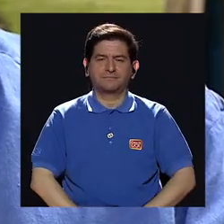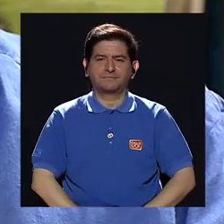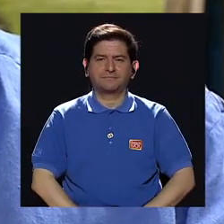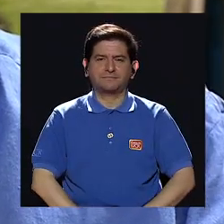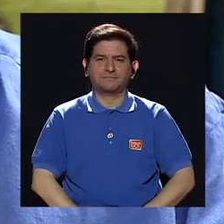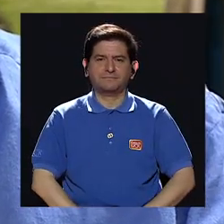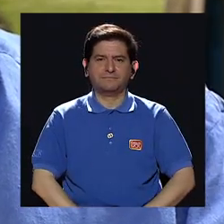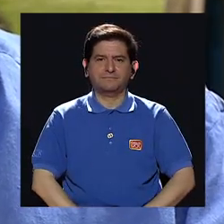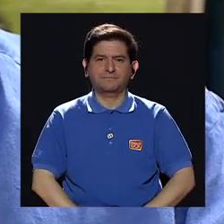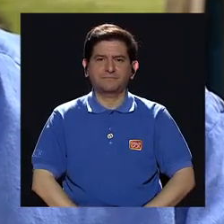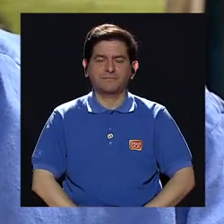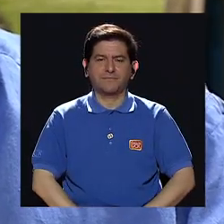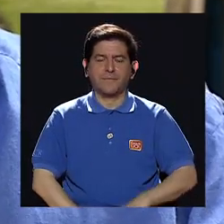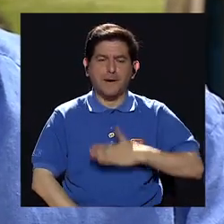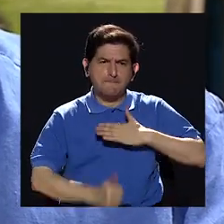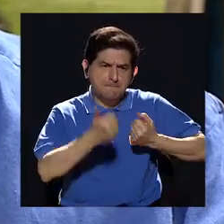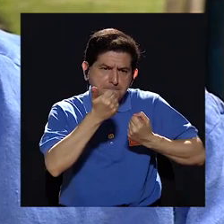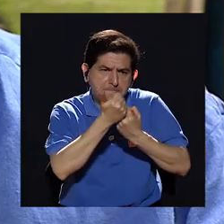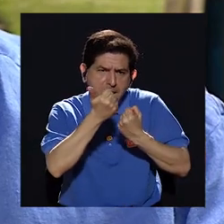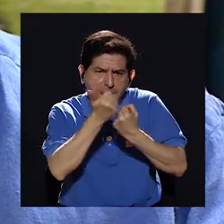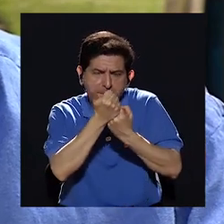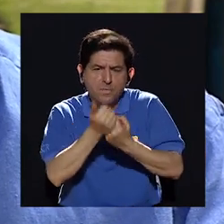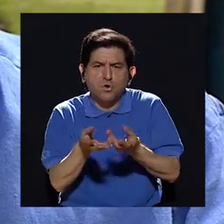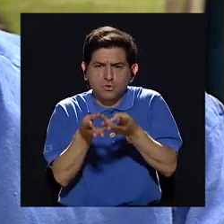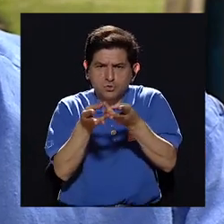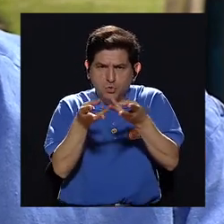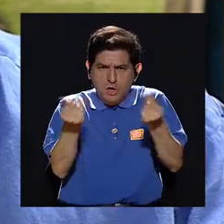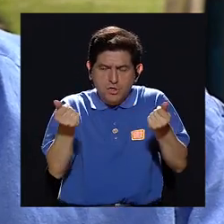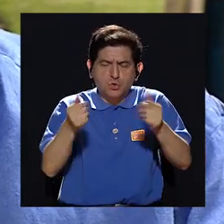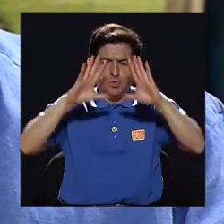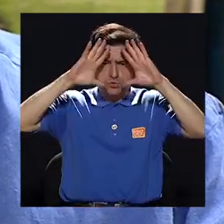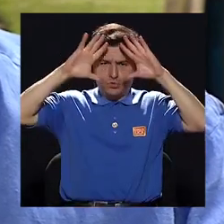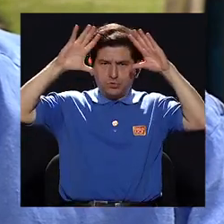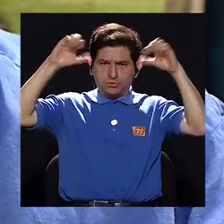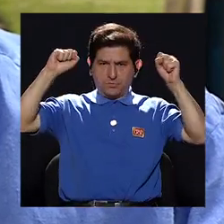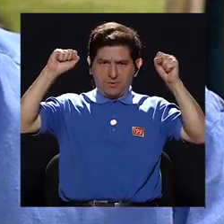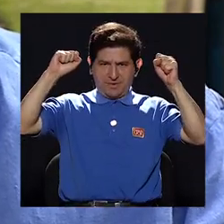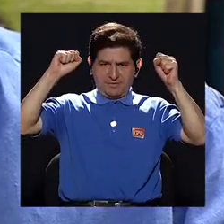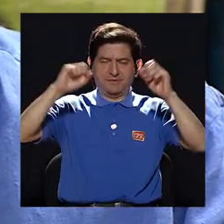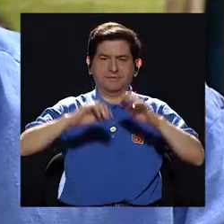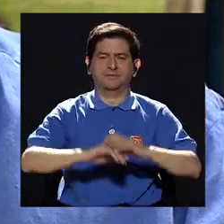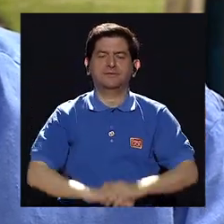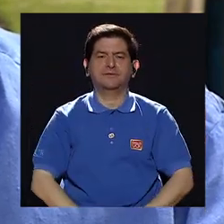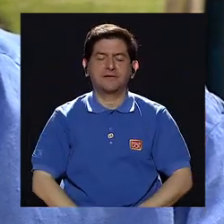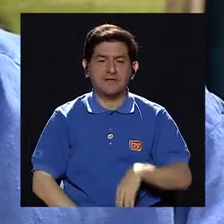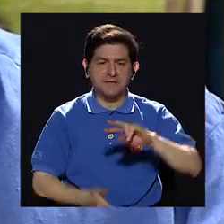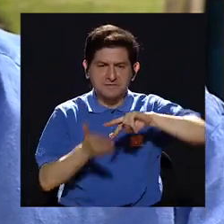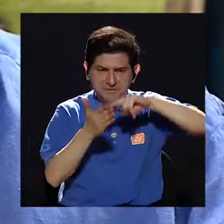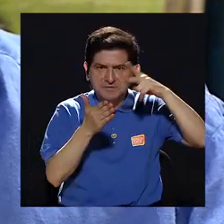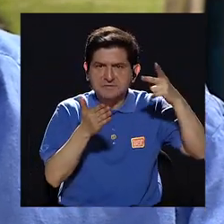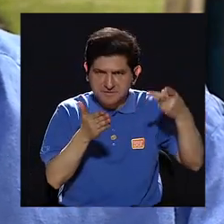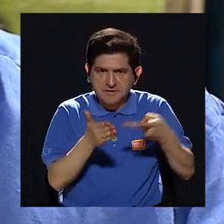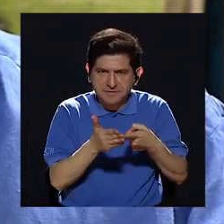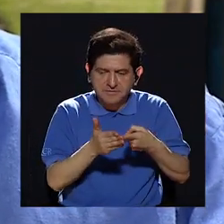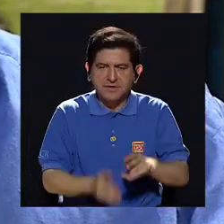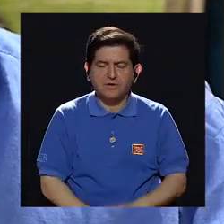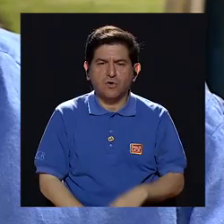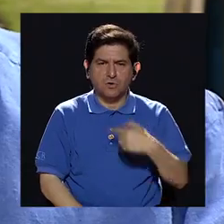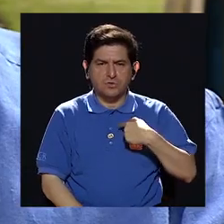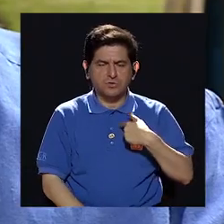Y fue mi apoyo a una solución diplomática lo que me hizo